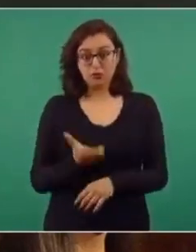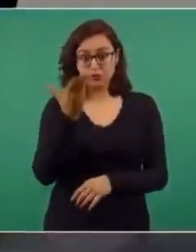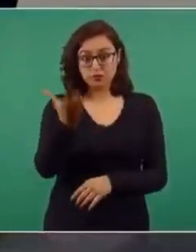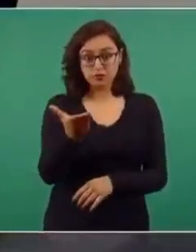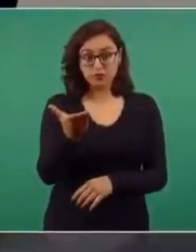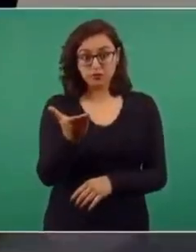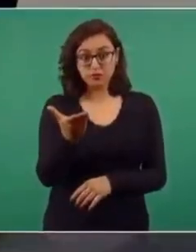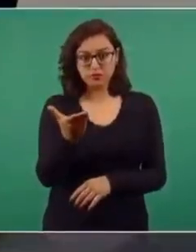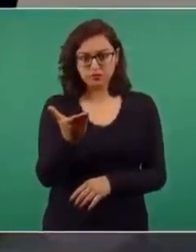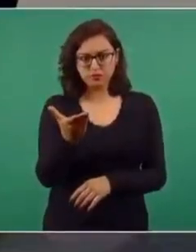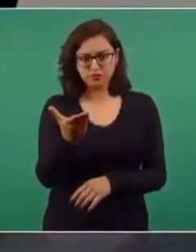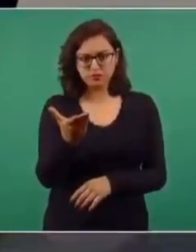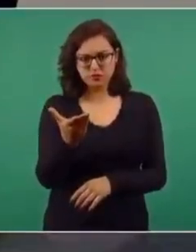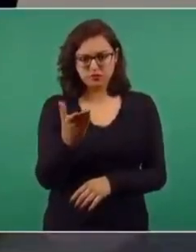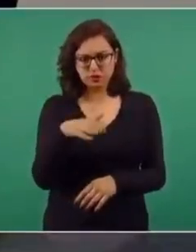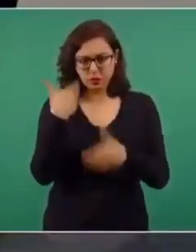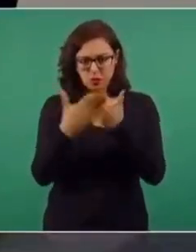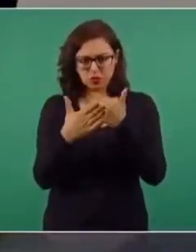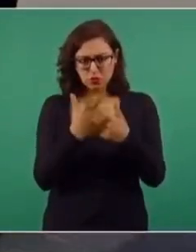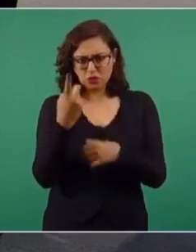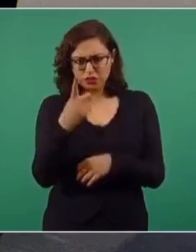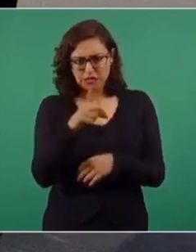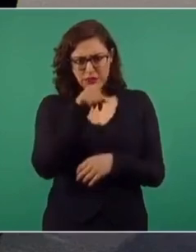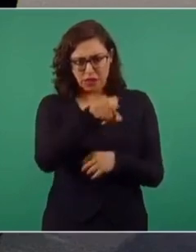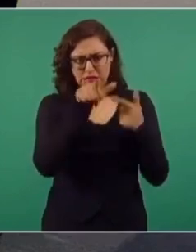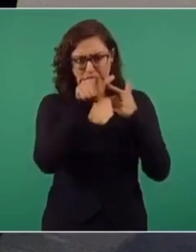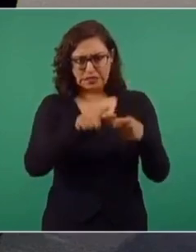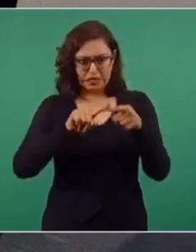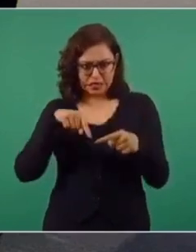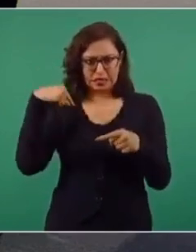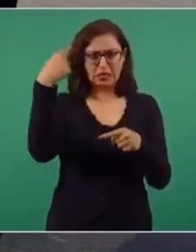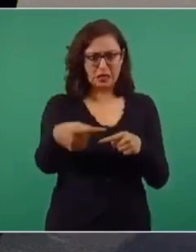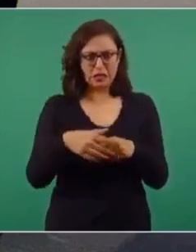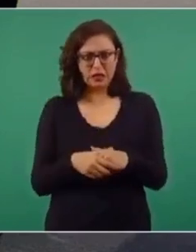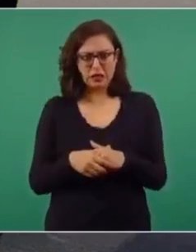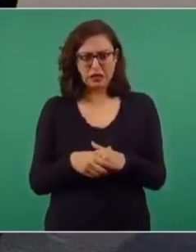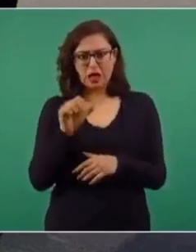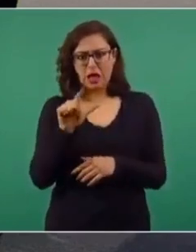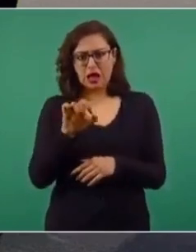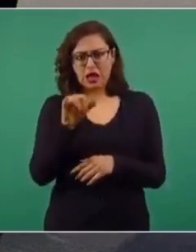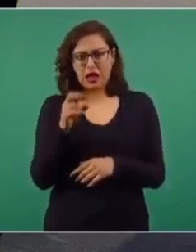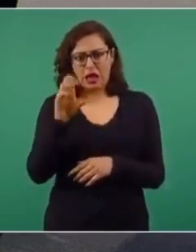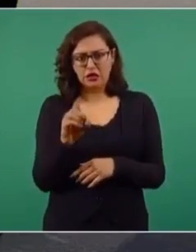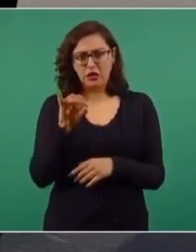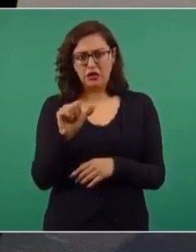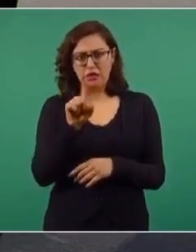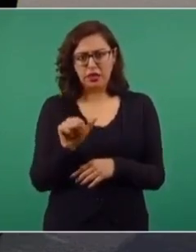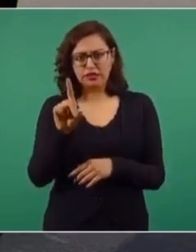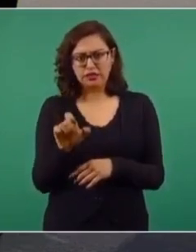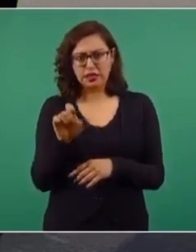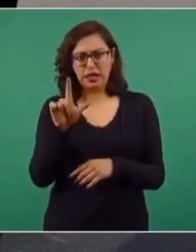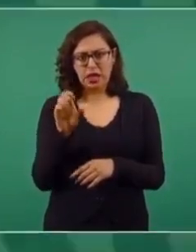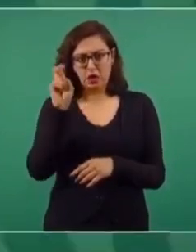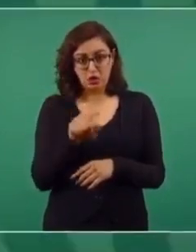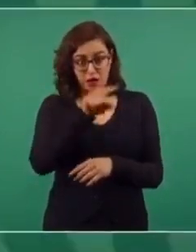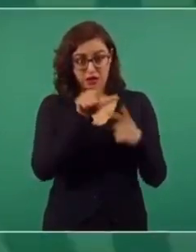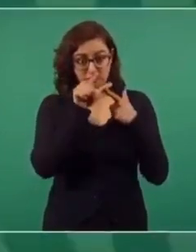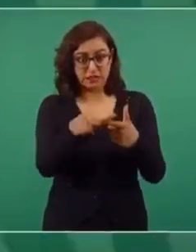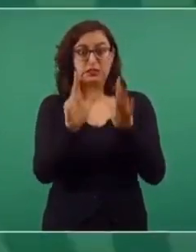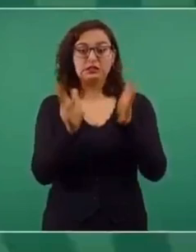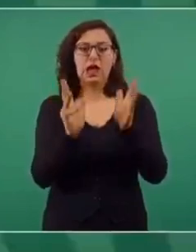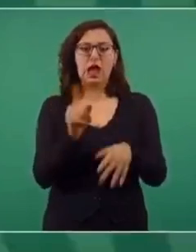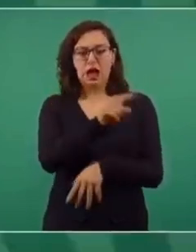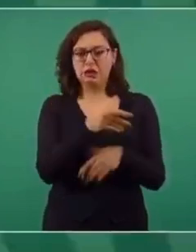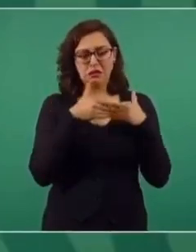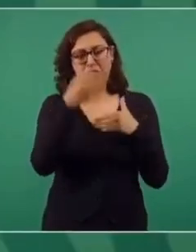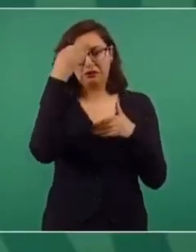a Alejandro Díaz de León en diciembre para otro periodo? sí? ¿A quién? A Alejandro Díaz de León, el gobernador del Banco de México. Ah, sí, ya se le vence